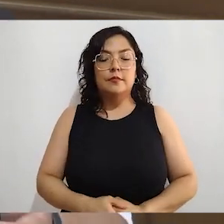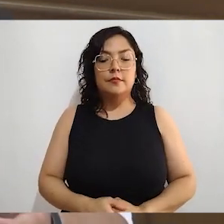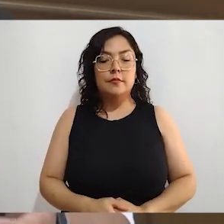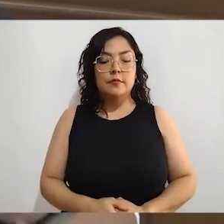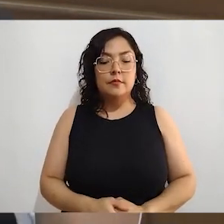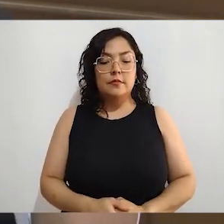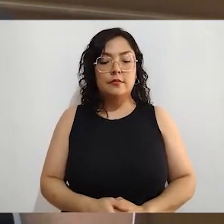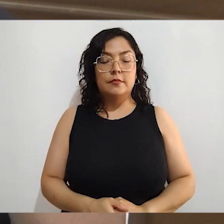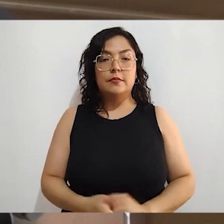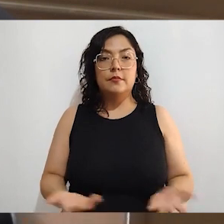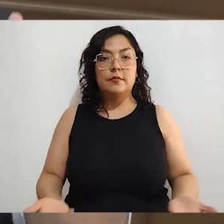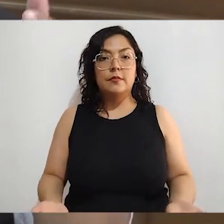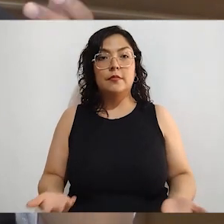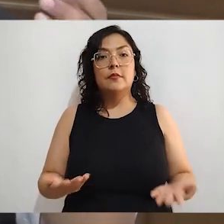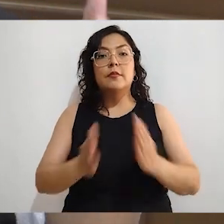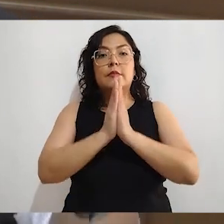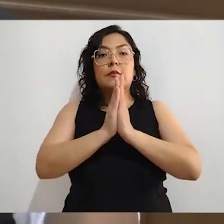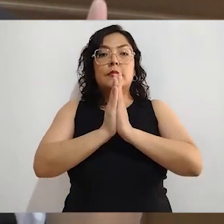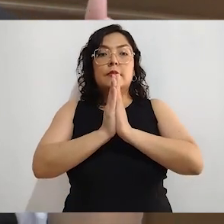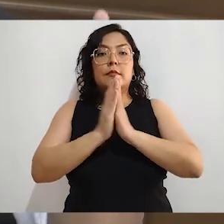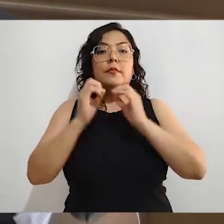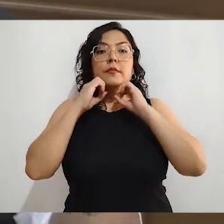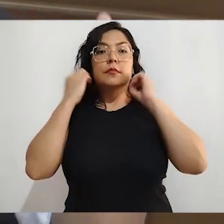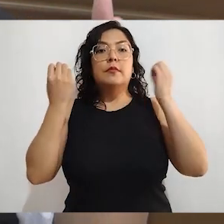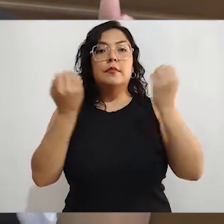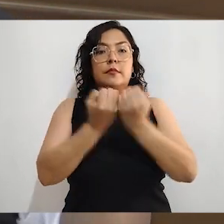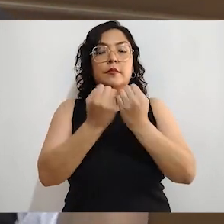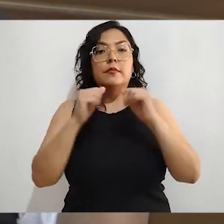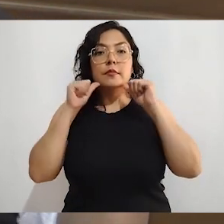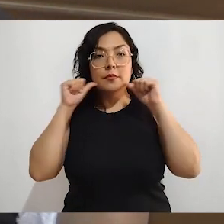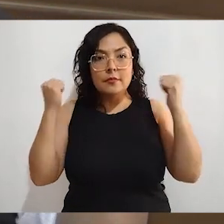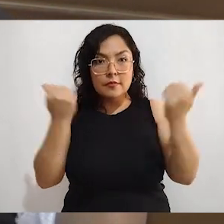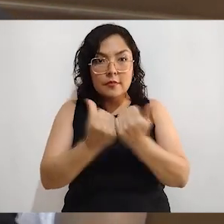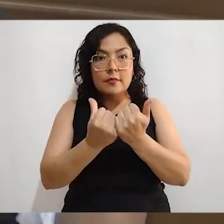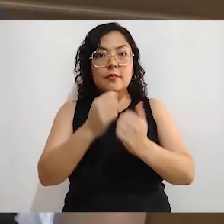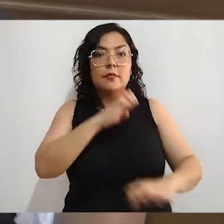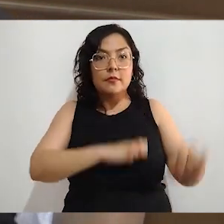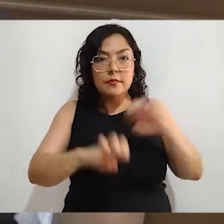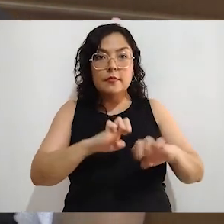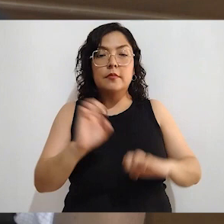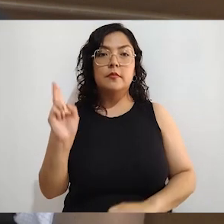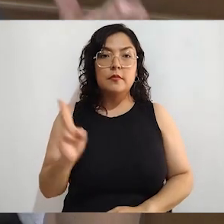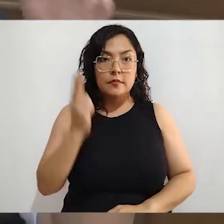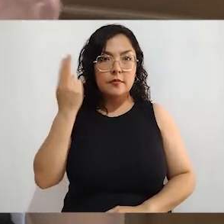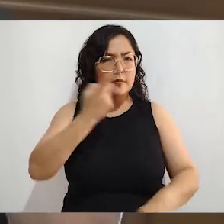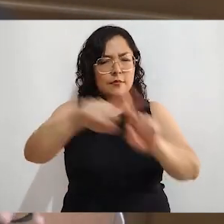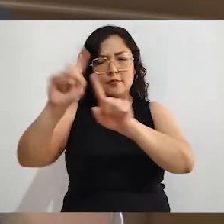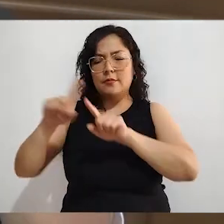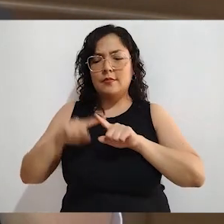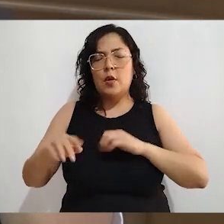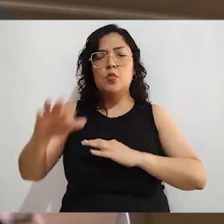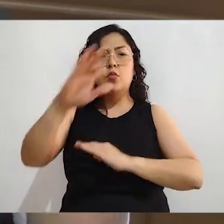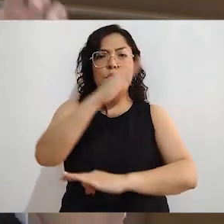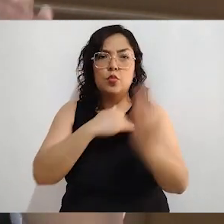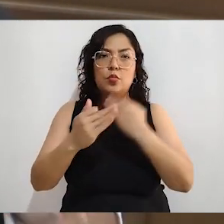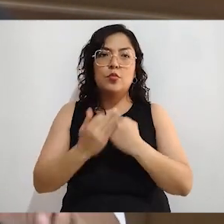invitación a todas las instituciones, organizaciones de la sociedad civil, empresa privada, universidades y demás, para que nos sumemos a